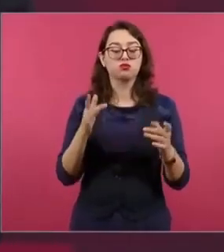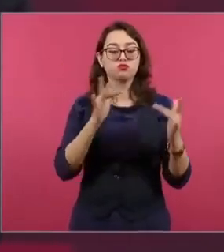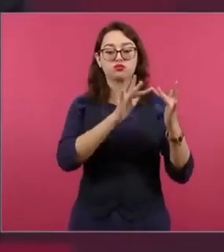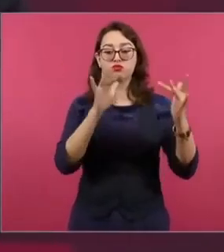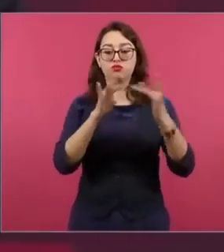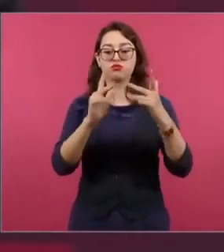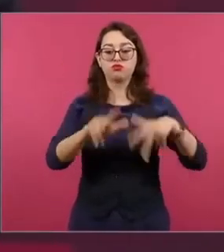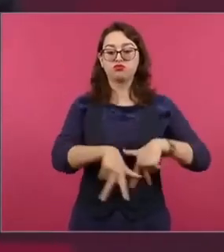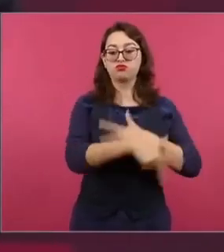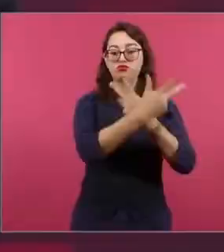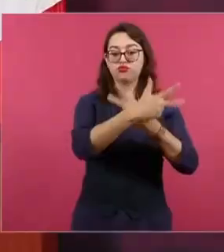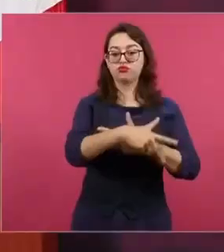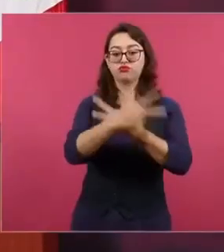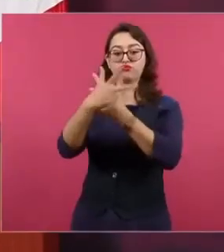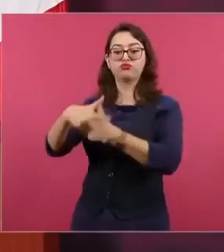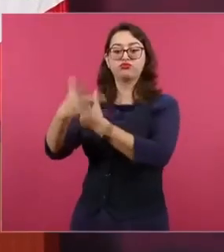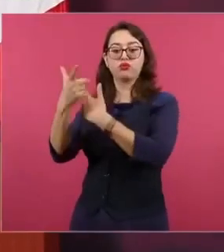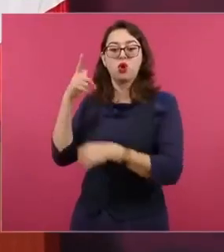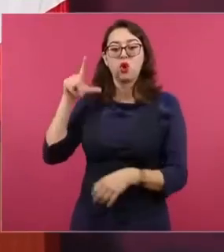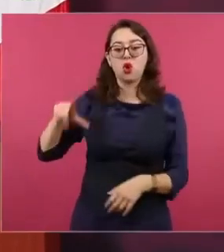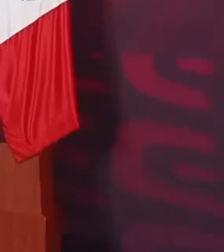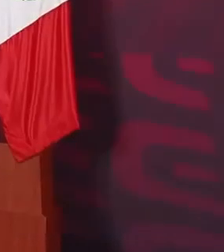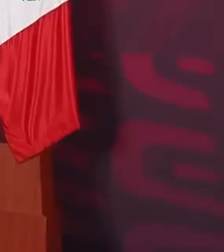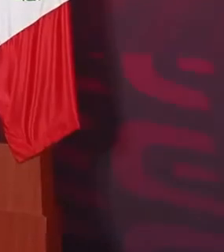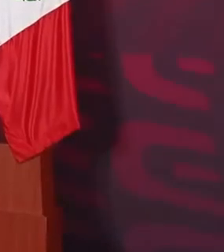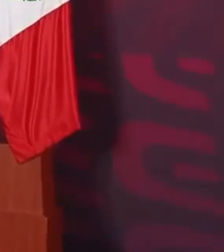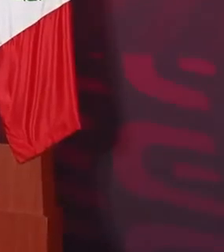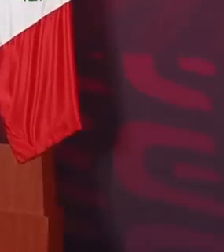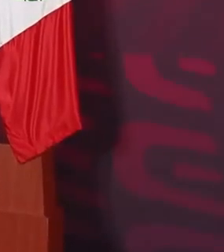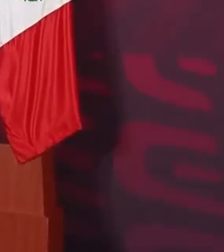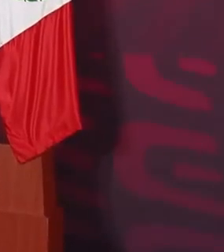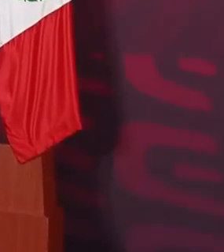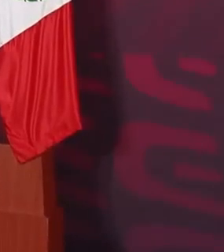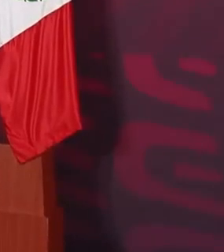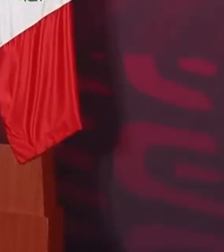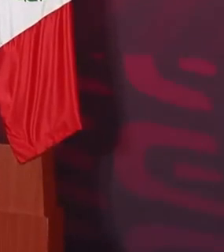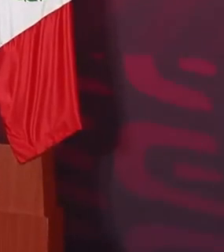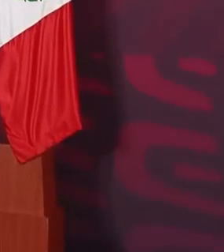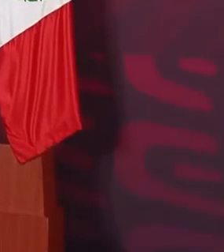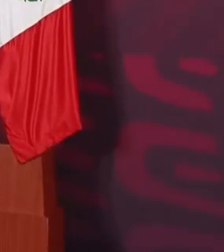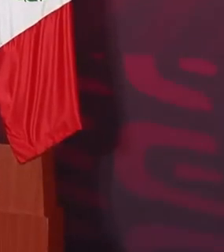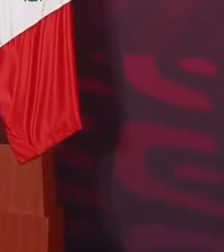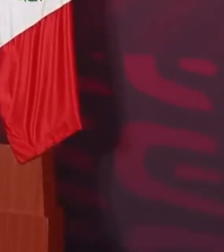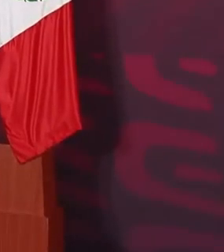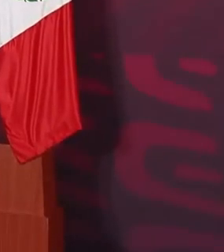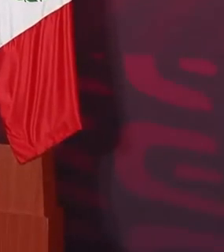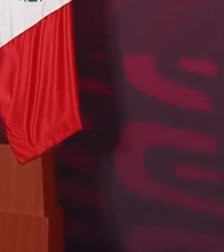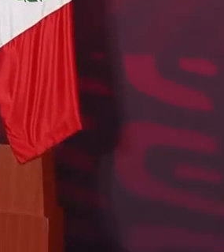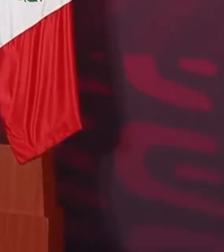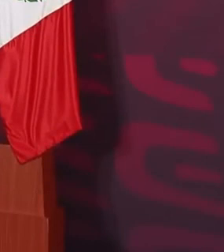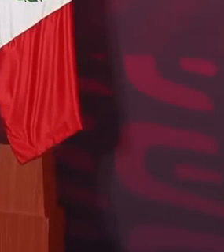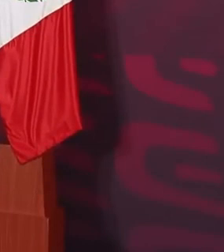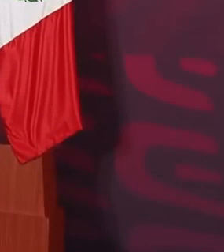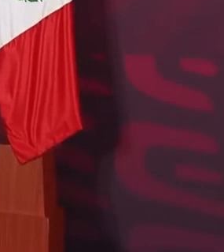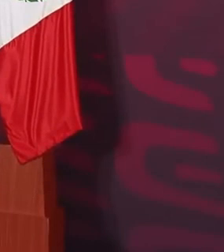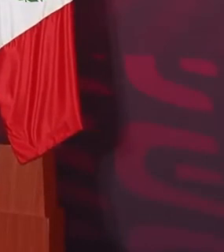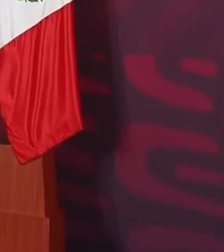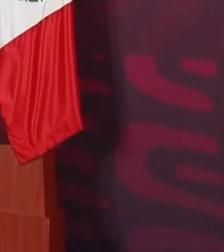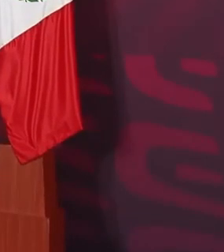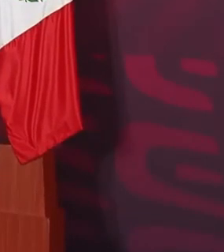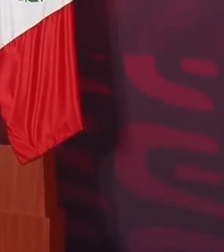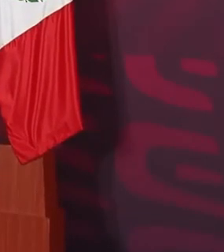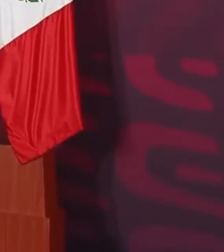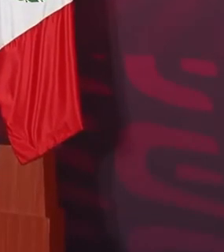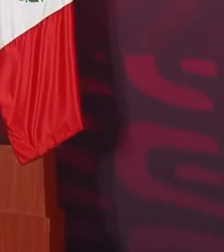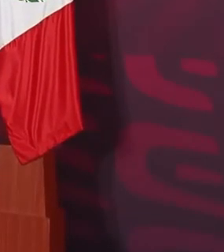con gobernadoras, con gobernadores y de cómo están